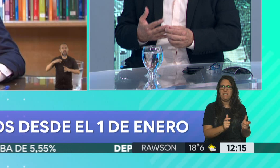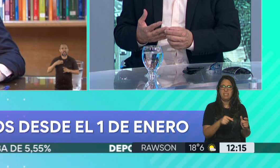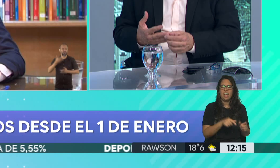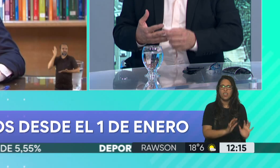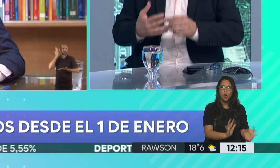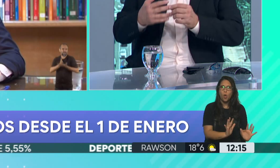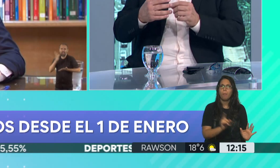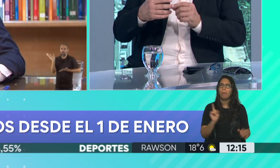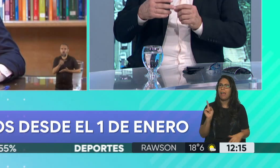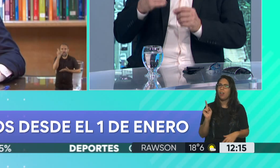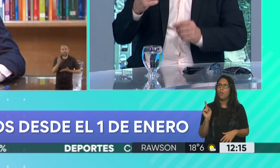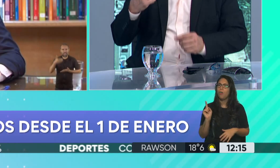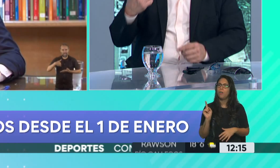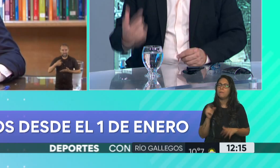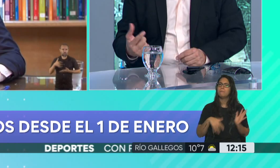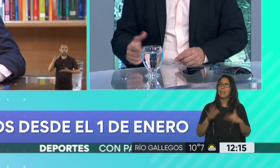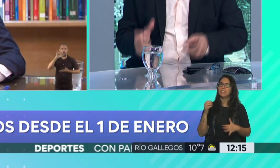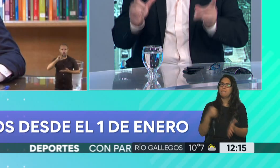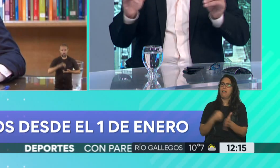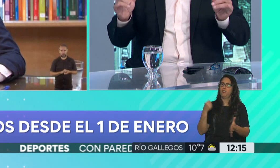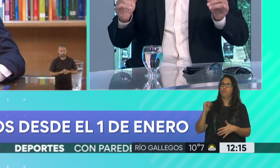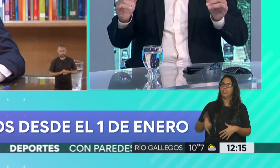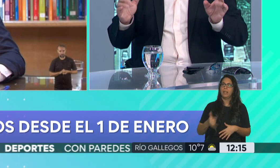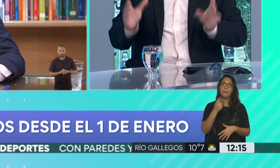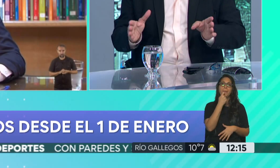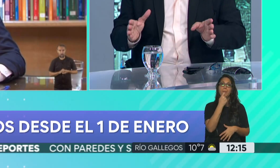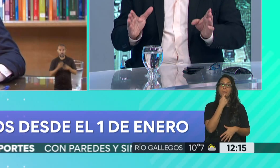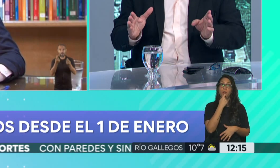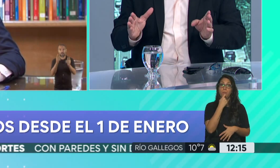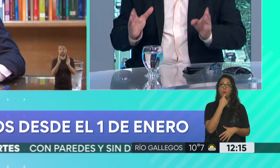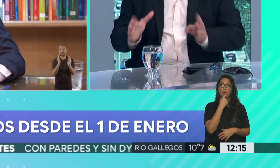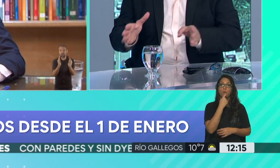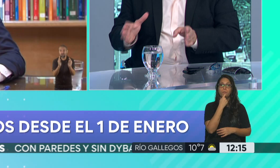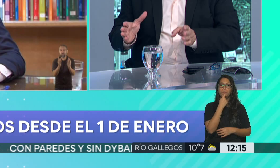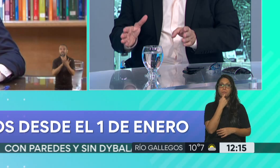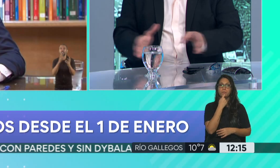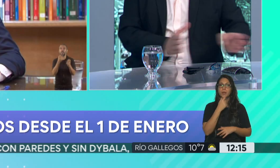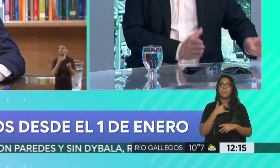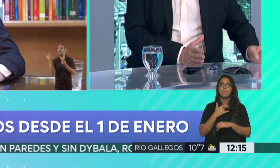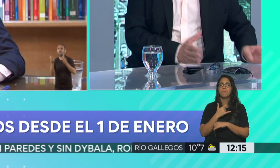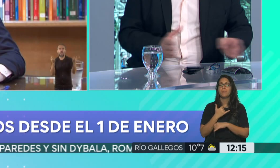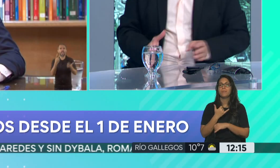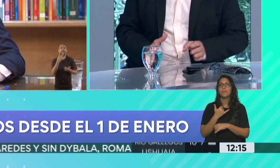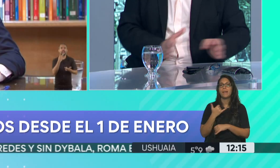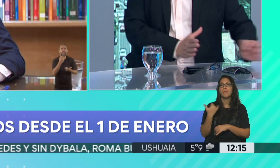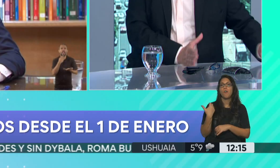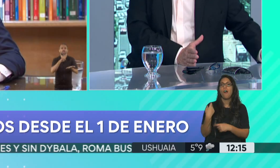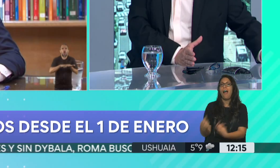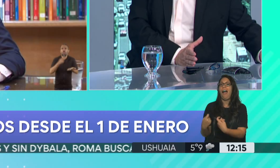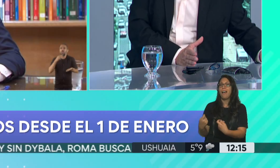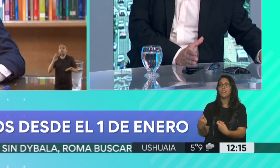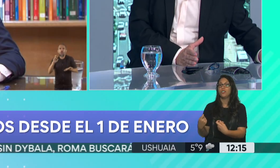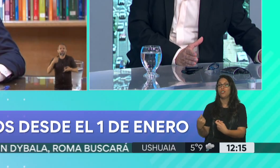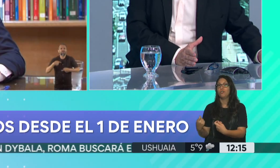ahí, pero sí está en cuanto a, por ejemplo, la pauta general de gastos se va a ceñir al